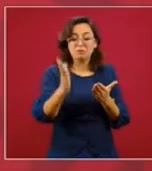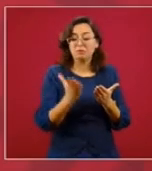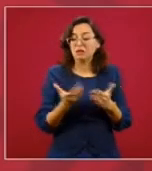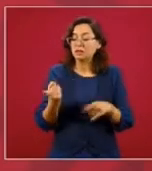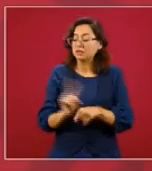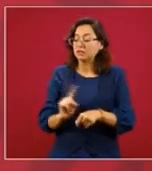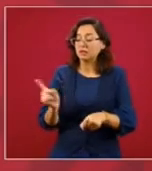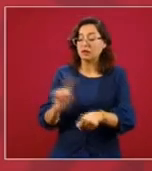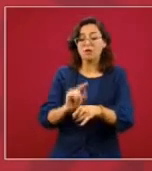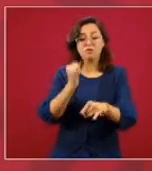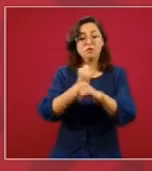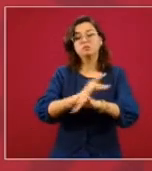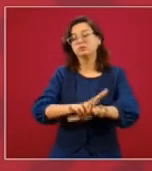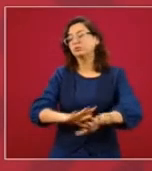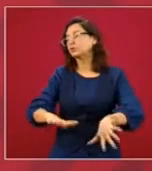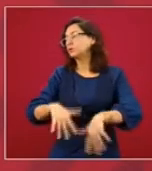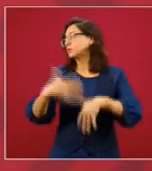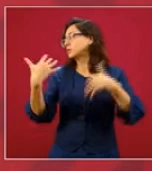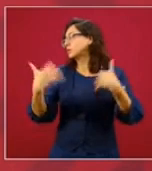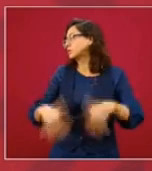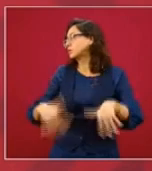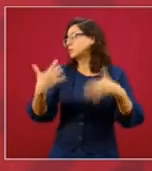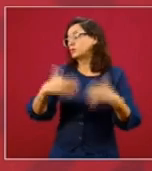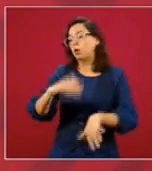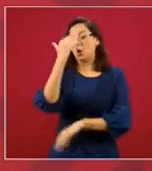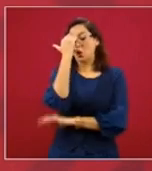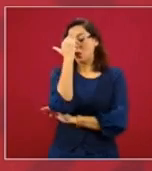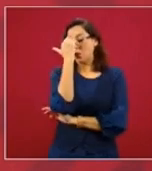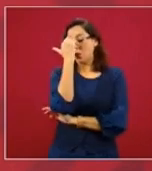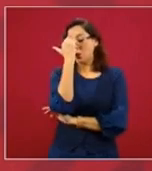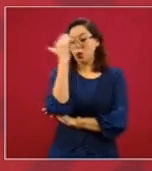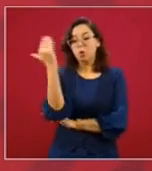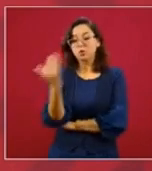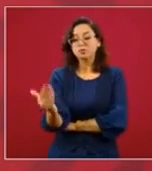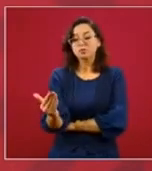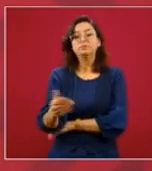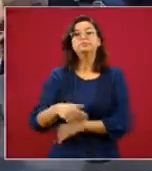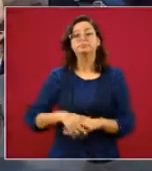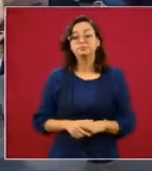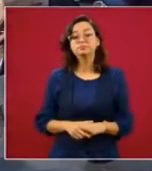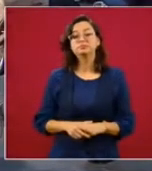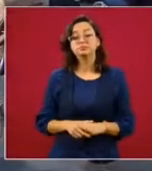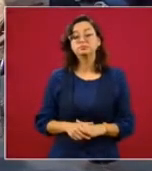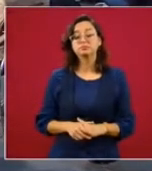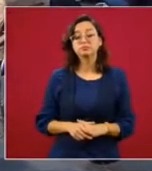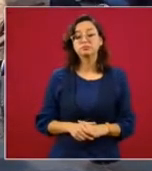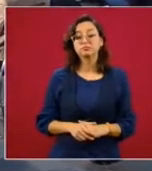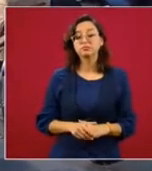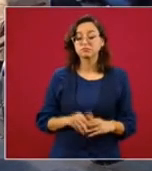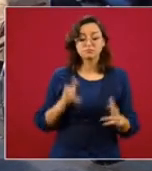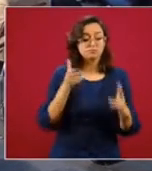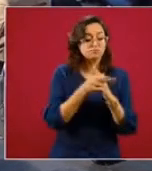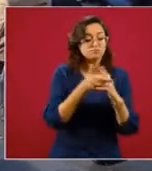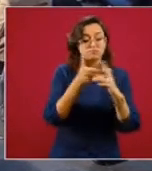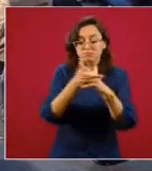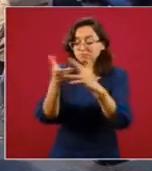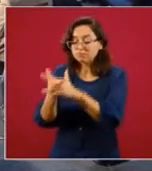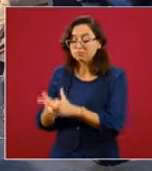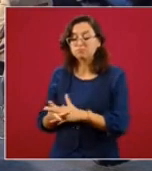de asesinatos